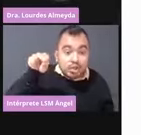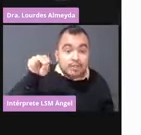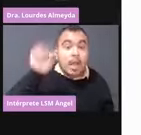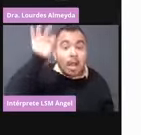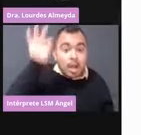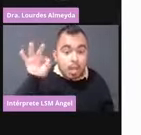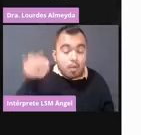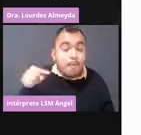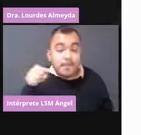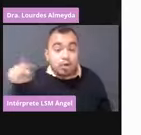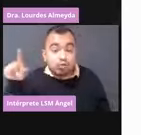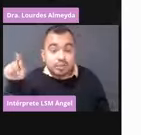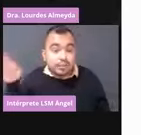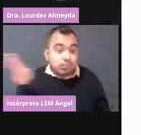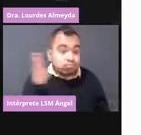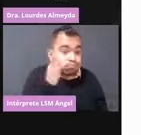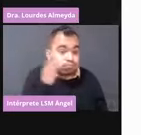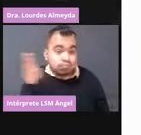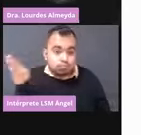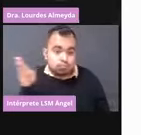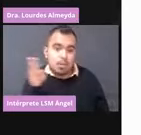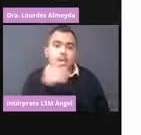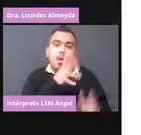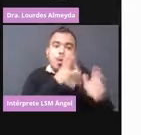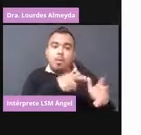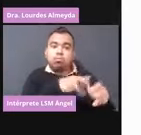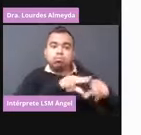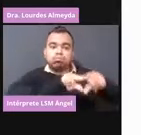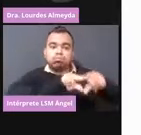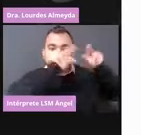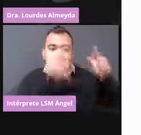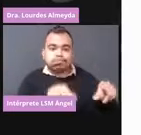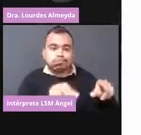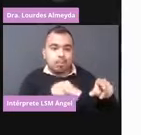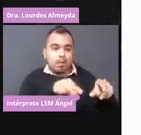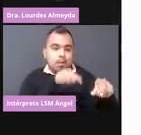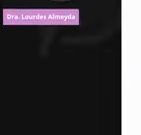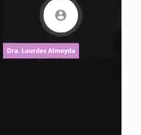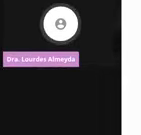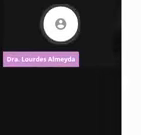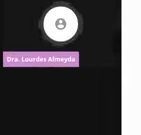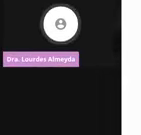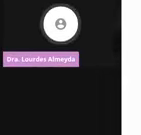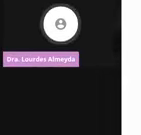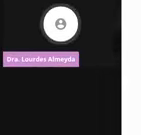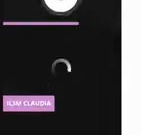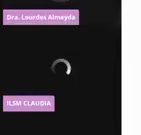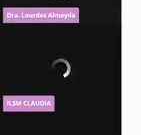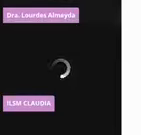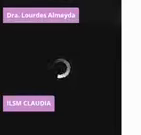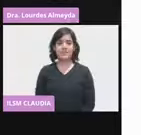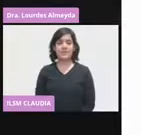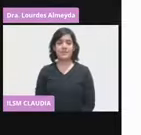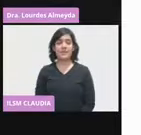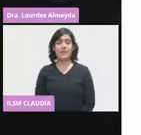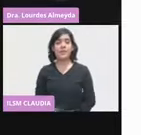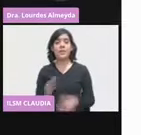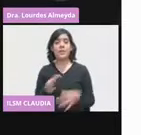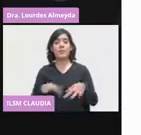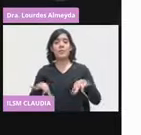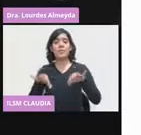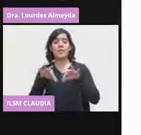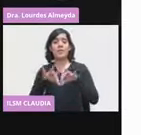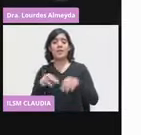congelarse y no estar expuesta a la luz de la habitación y evitar la exposición